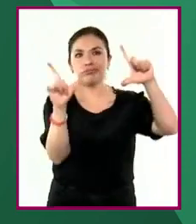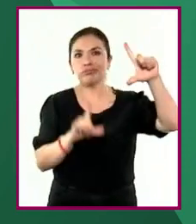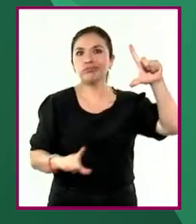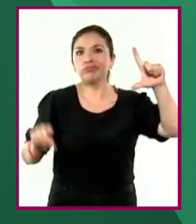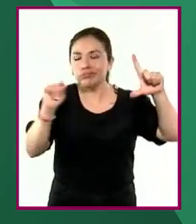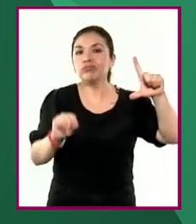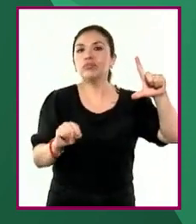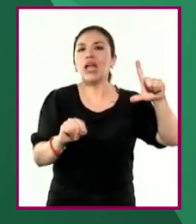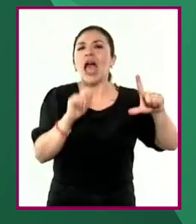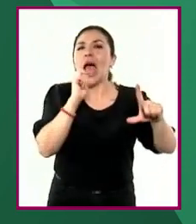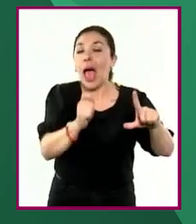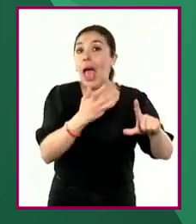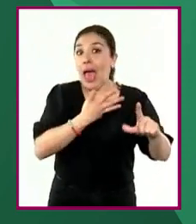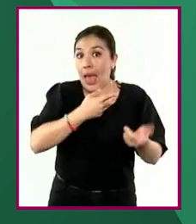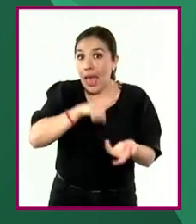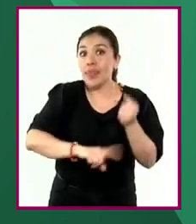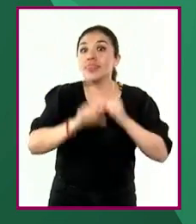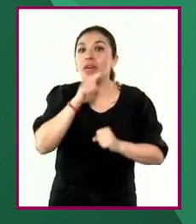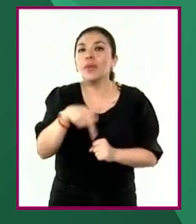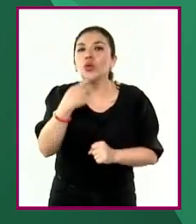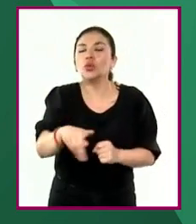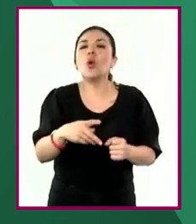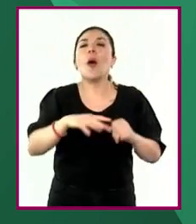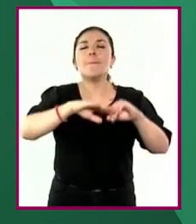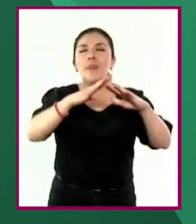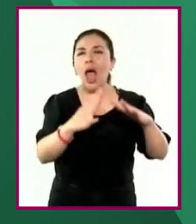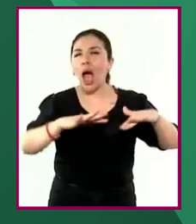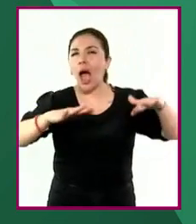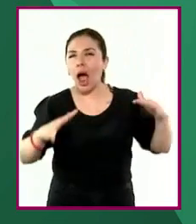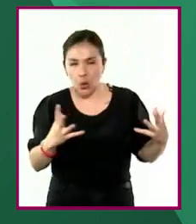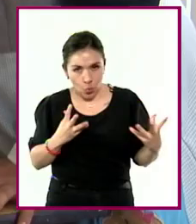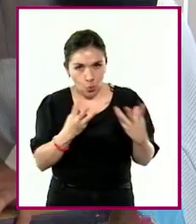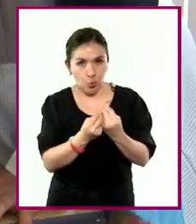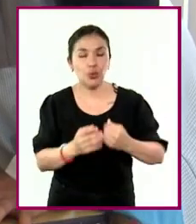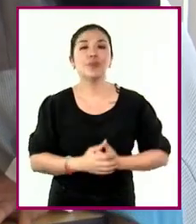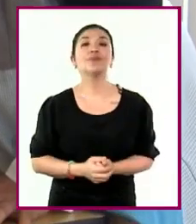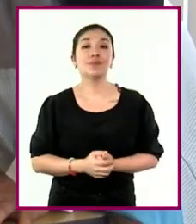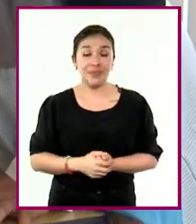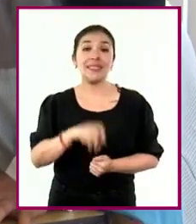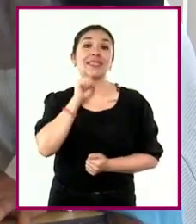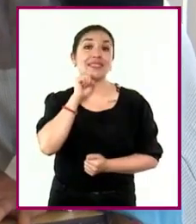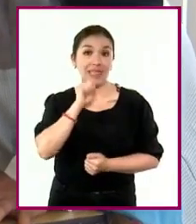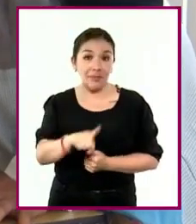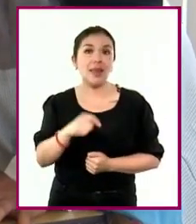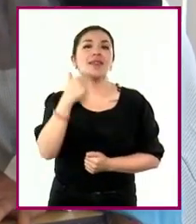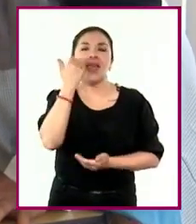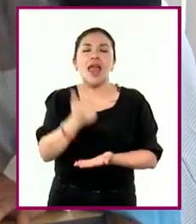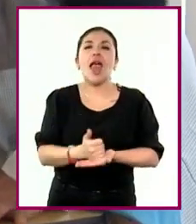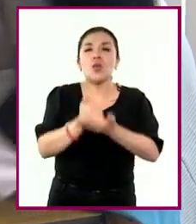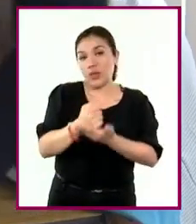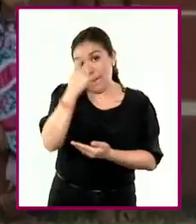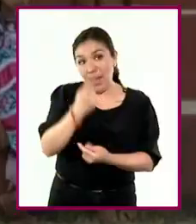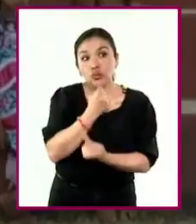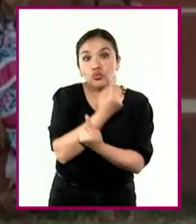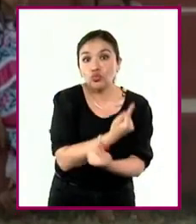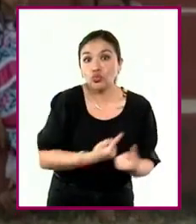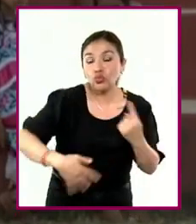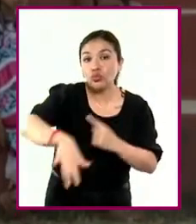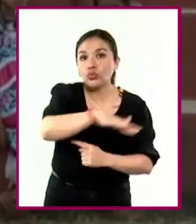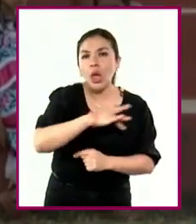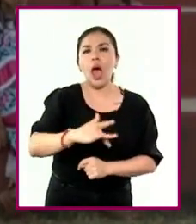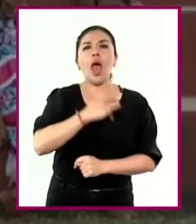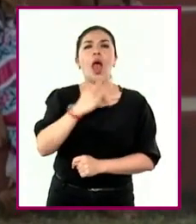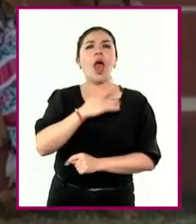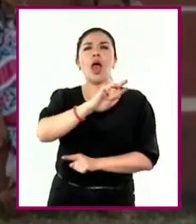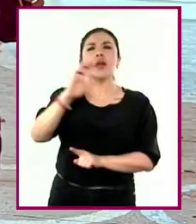el territorio nacional, lo que incluye la superficie marítima. Además, se contribuye a que niñas y